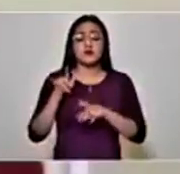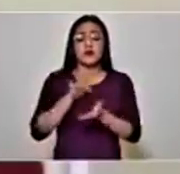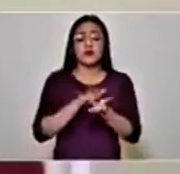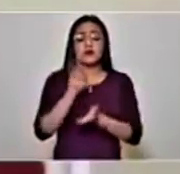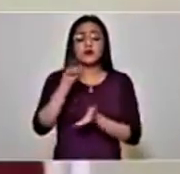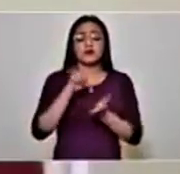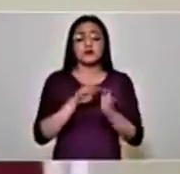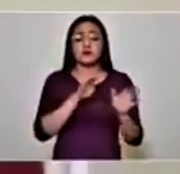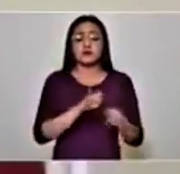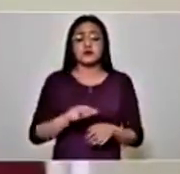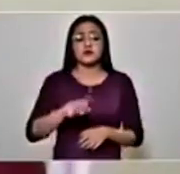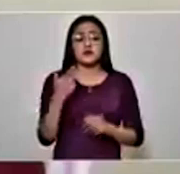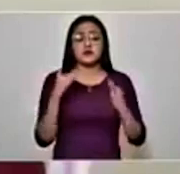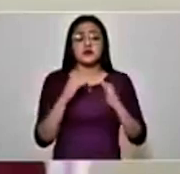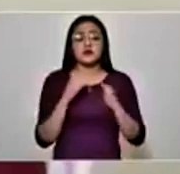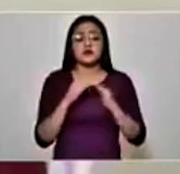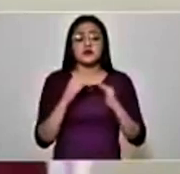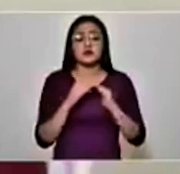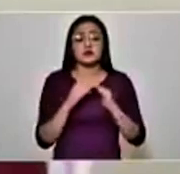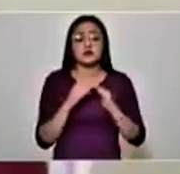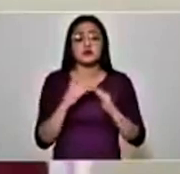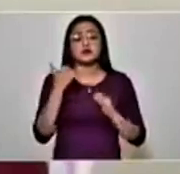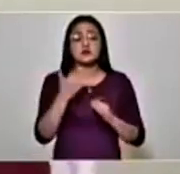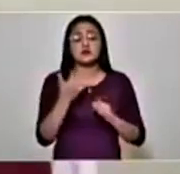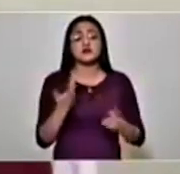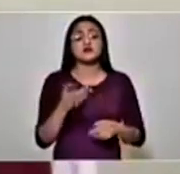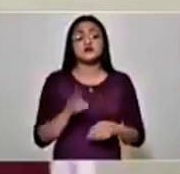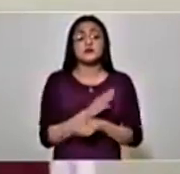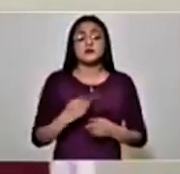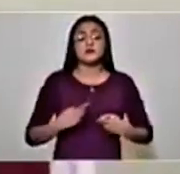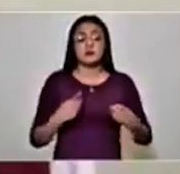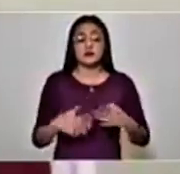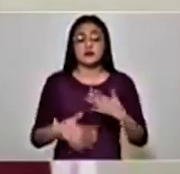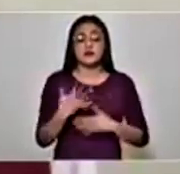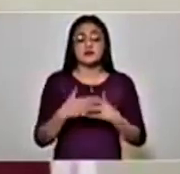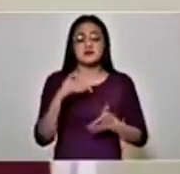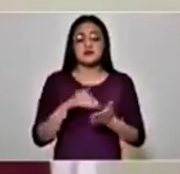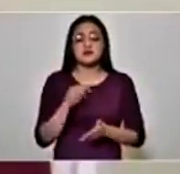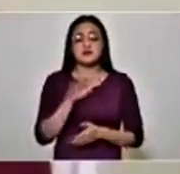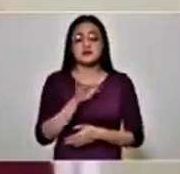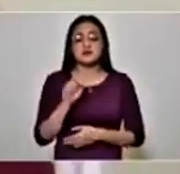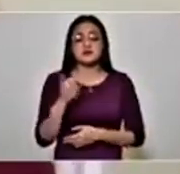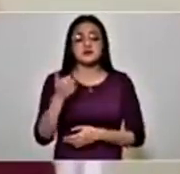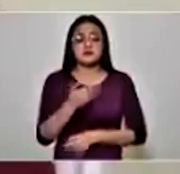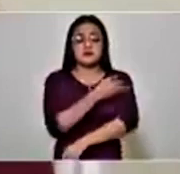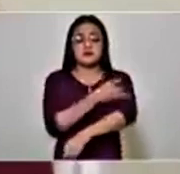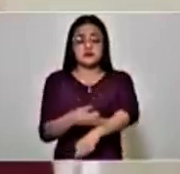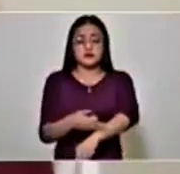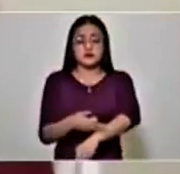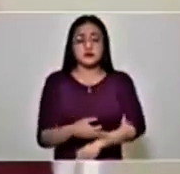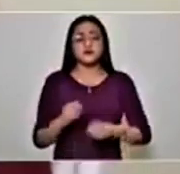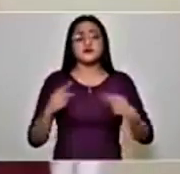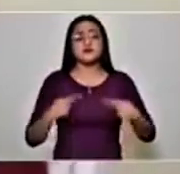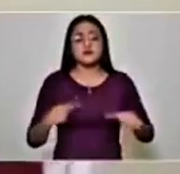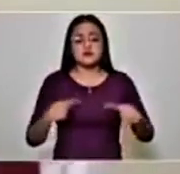a tres mil novecientas trece viviendas y han sido beneficiadas quince mil quinientas veintiséis familias o